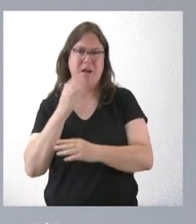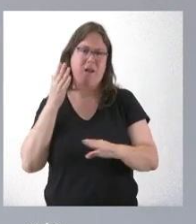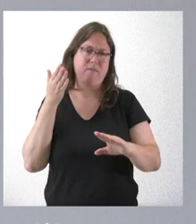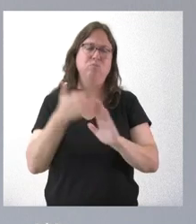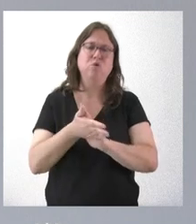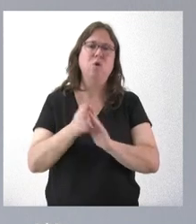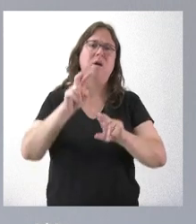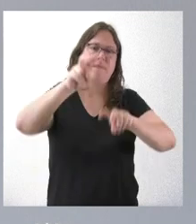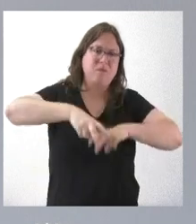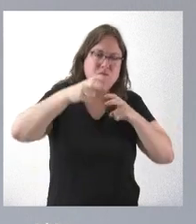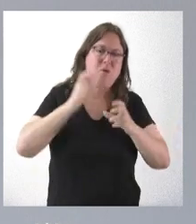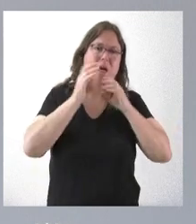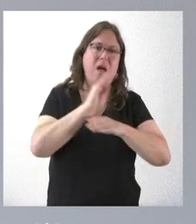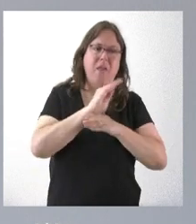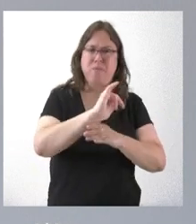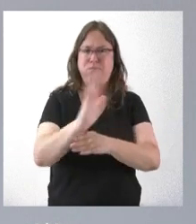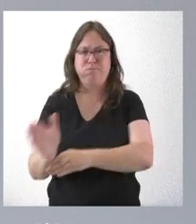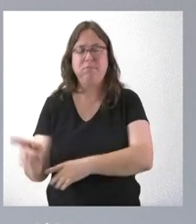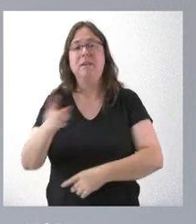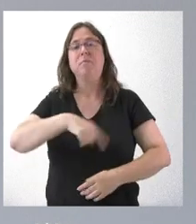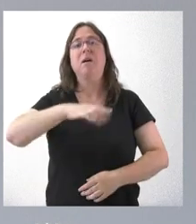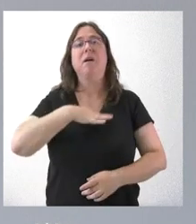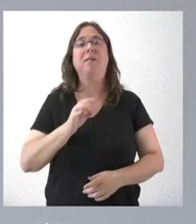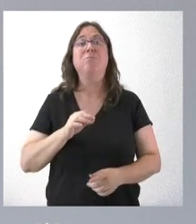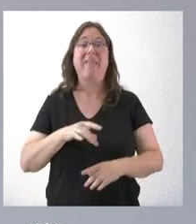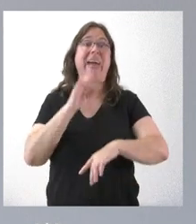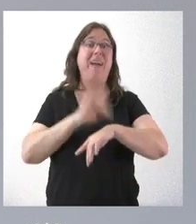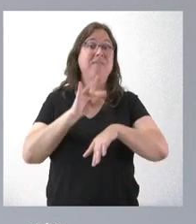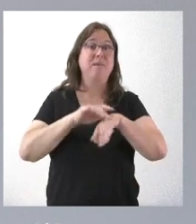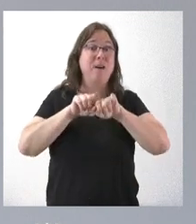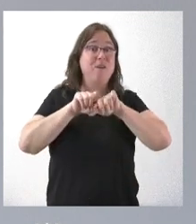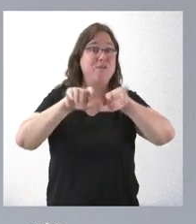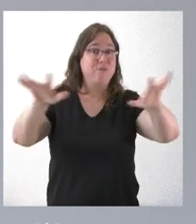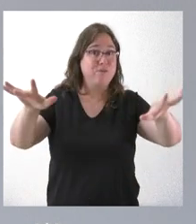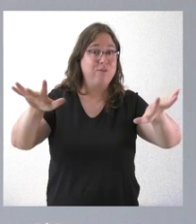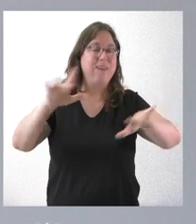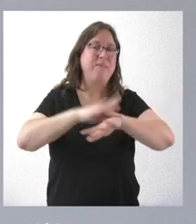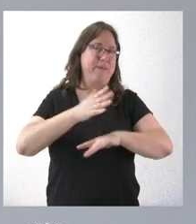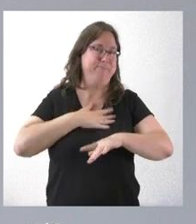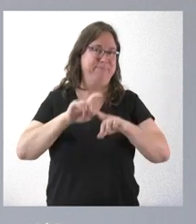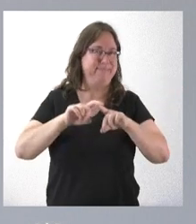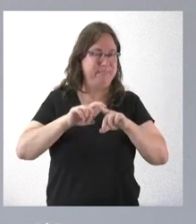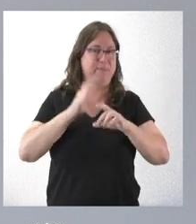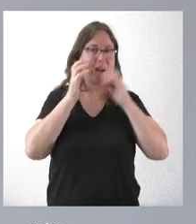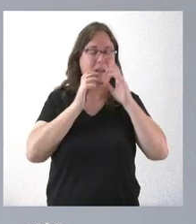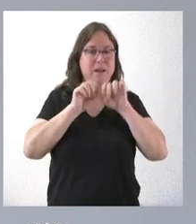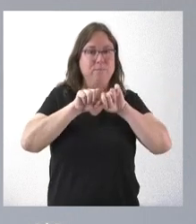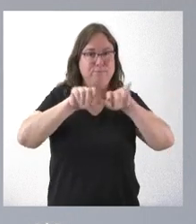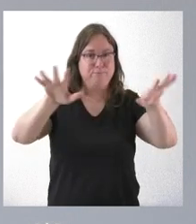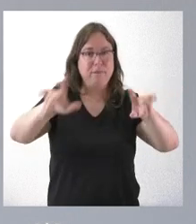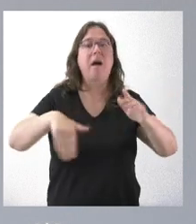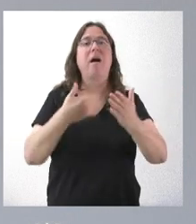la agricultura, a la ganadería, también la posible expansión de enfermedades por zoonosis, no solo a la ganadería de Castilla y León, sino también,